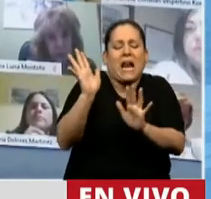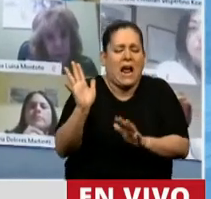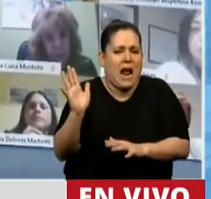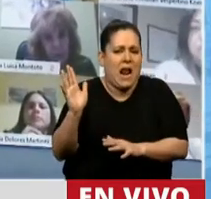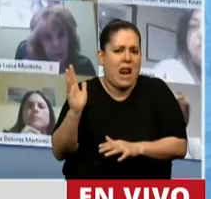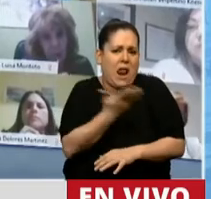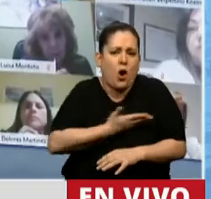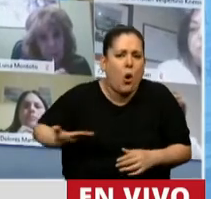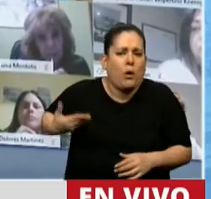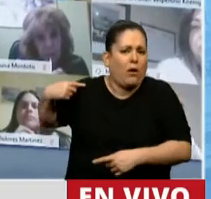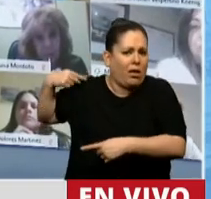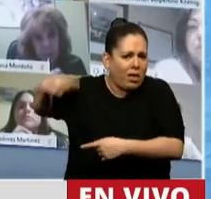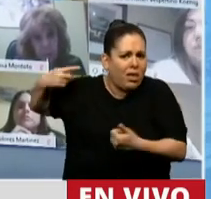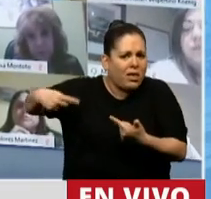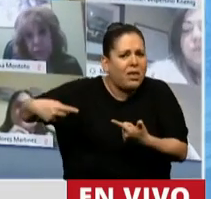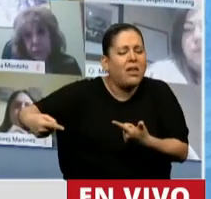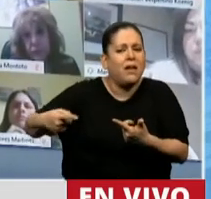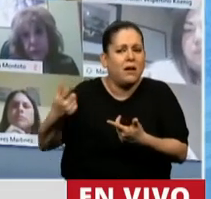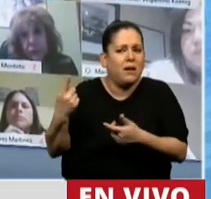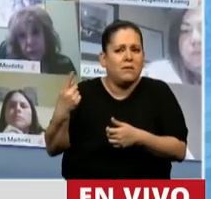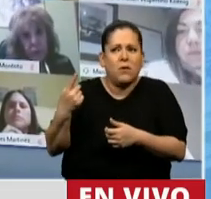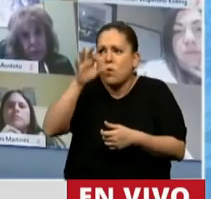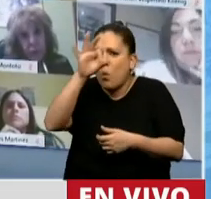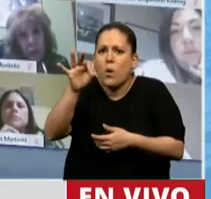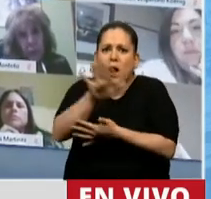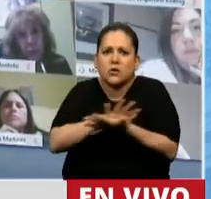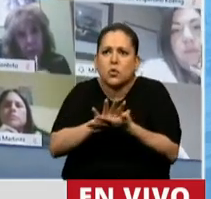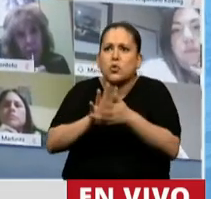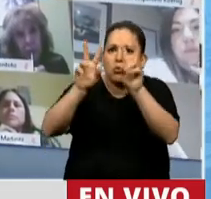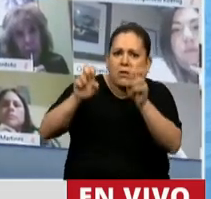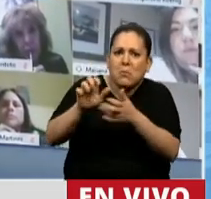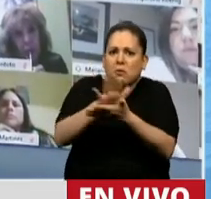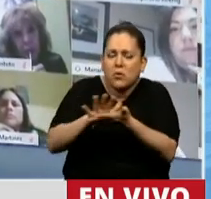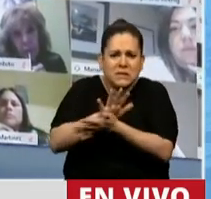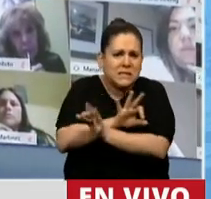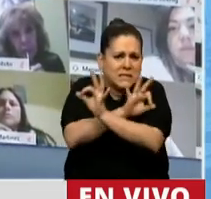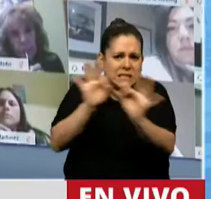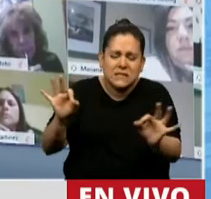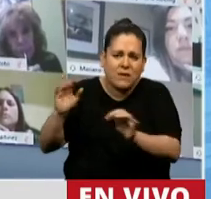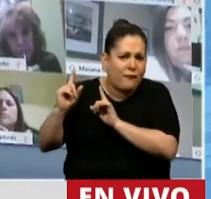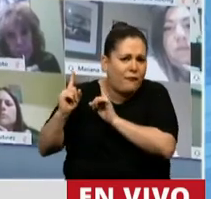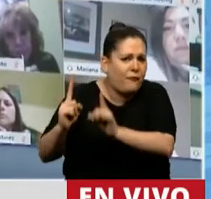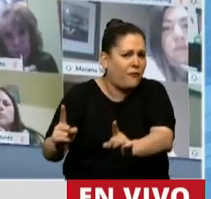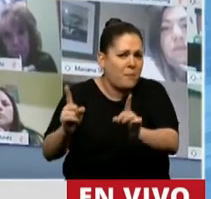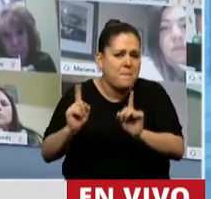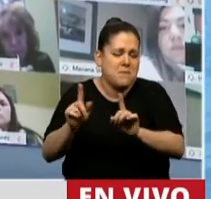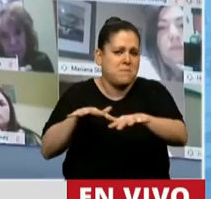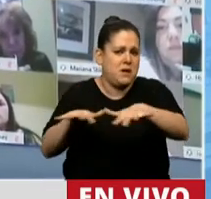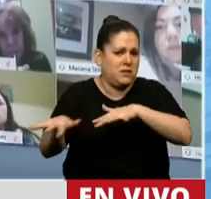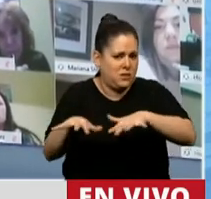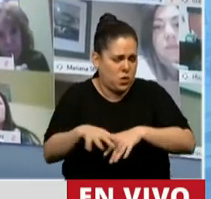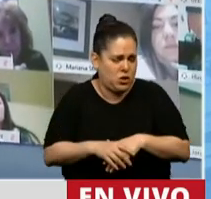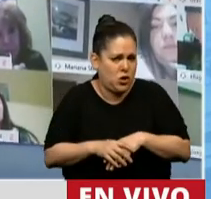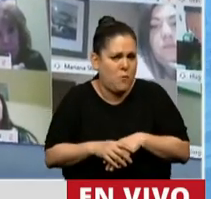largo del tiempo no ha podido resolver un montón de cuestiones. Y lo traigo a colación porque lo decía el otro día en la